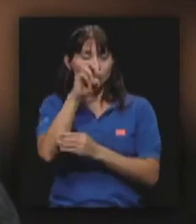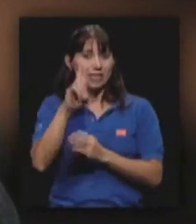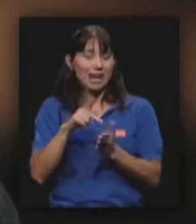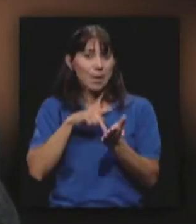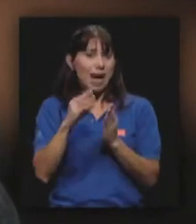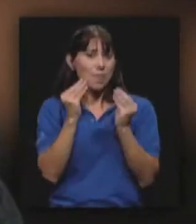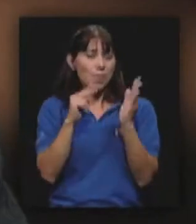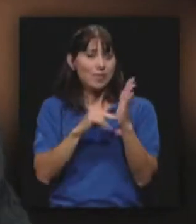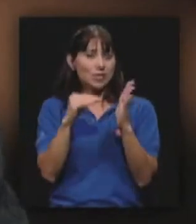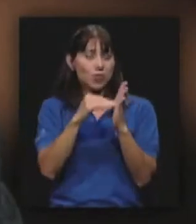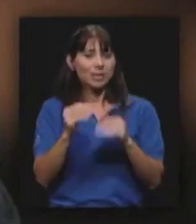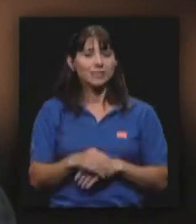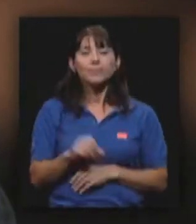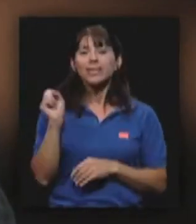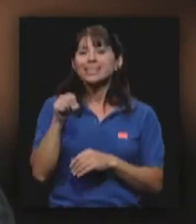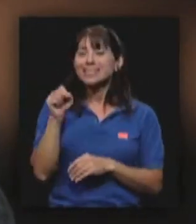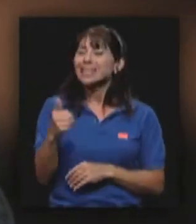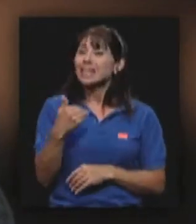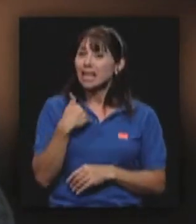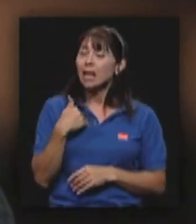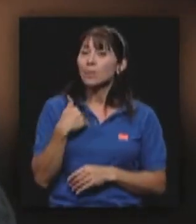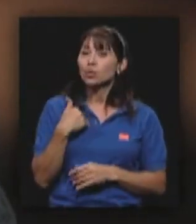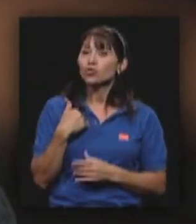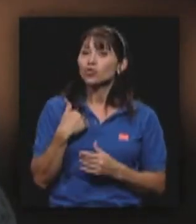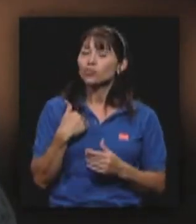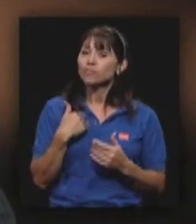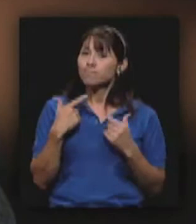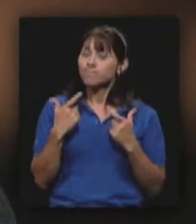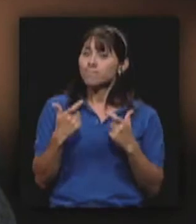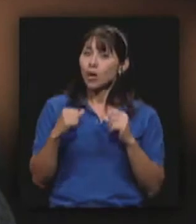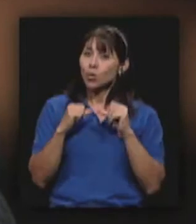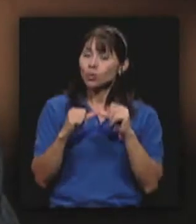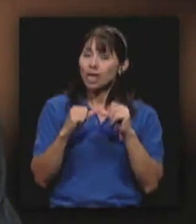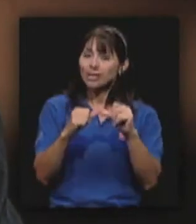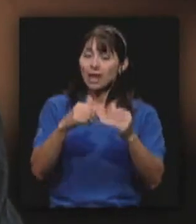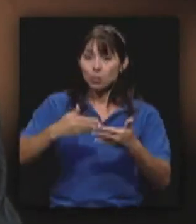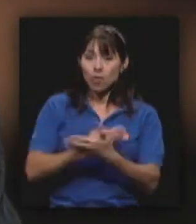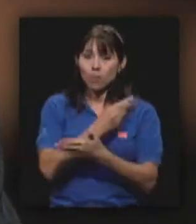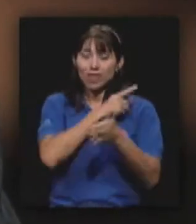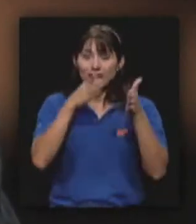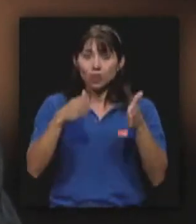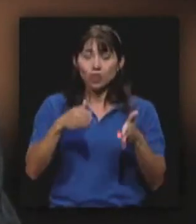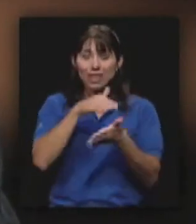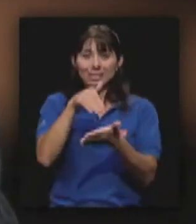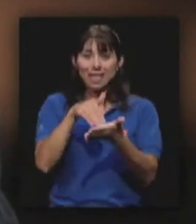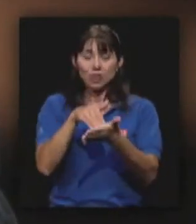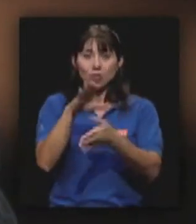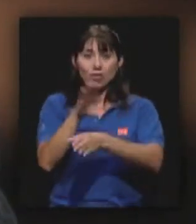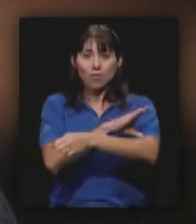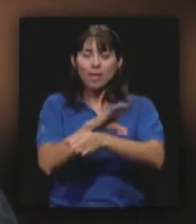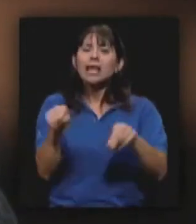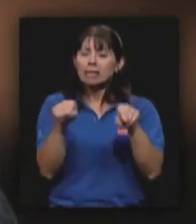claro. Tenemos la muy afortunada circunstancia de que el nuevo director del Centro de Informática es un